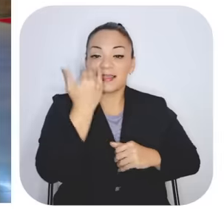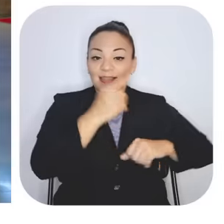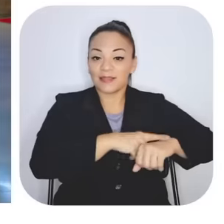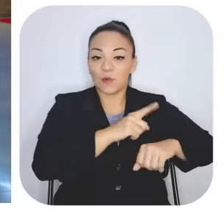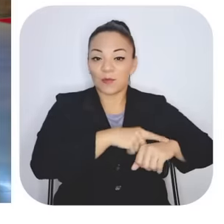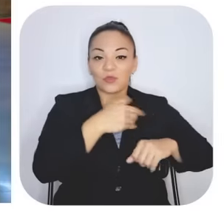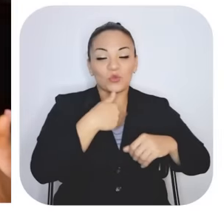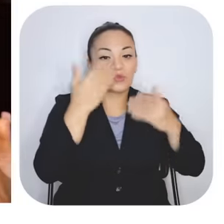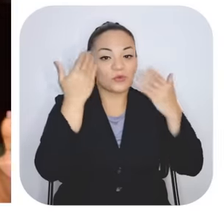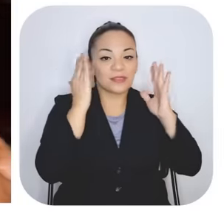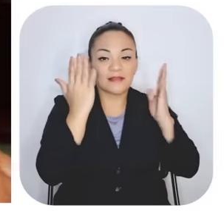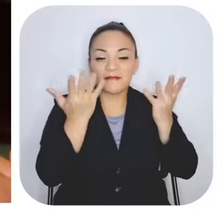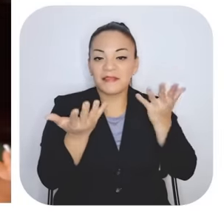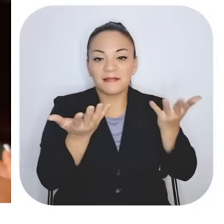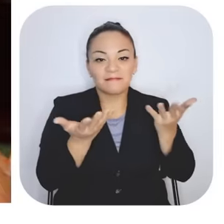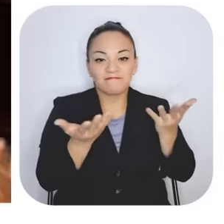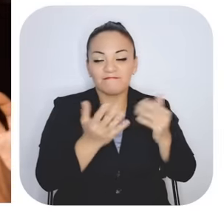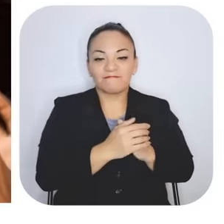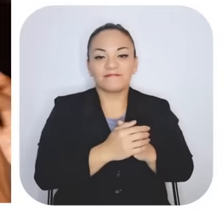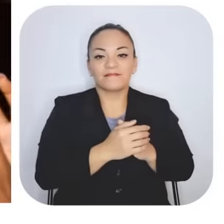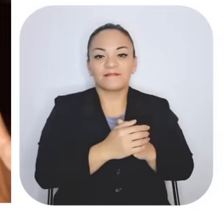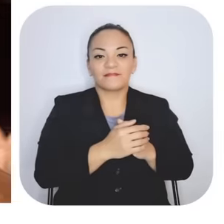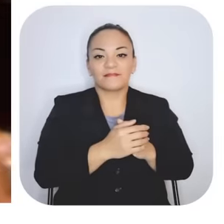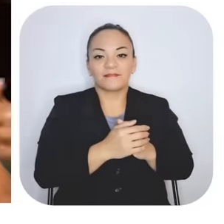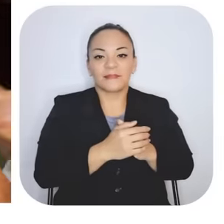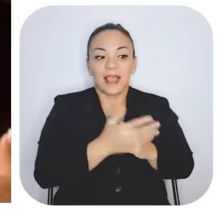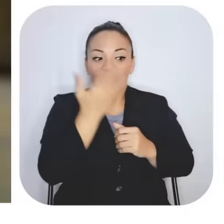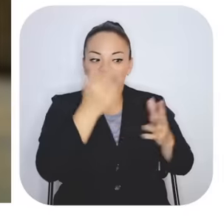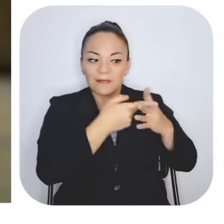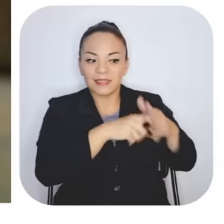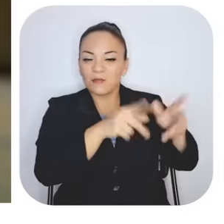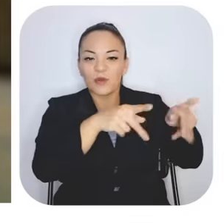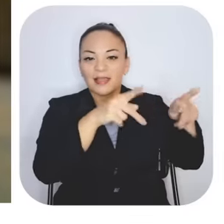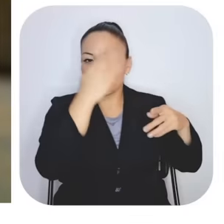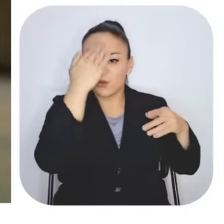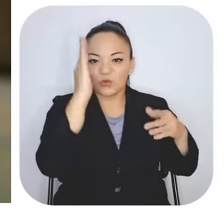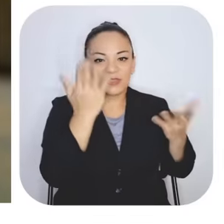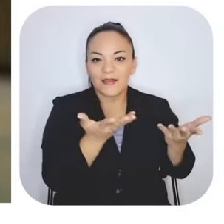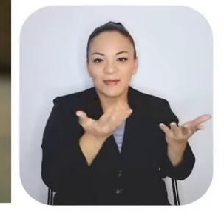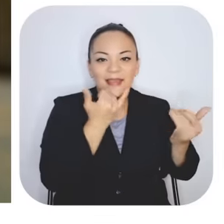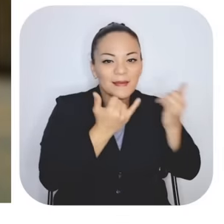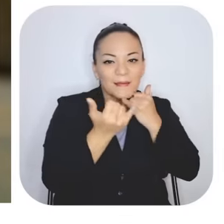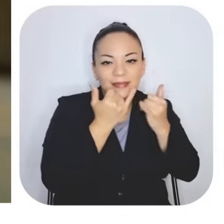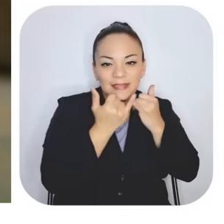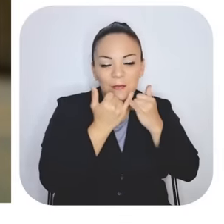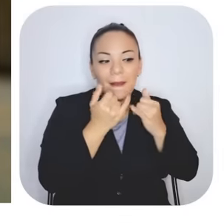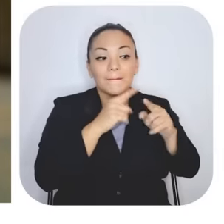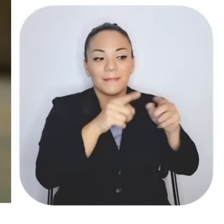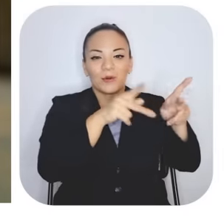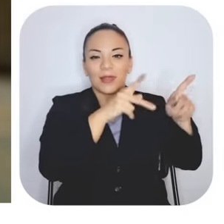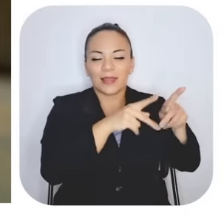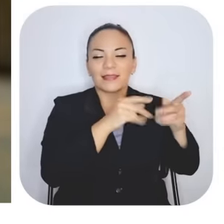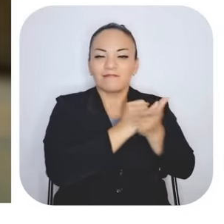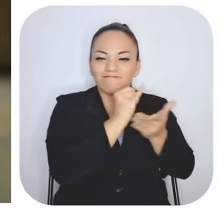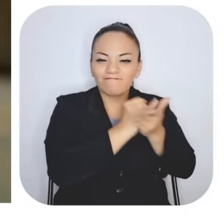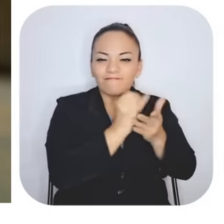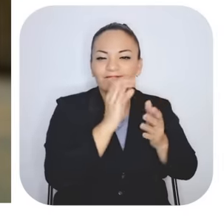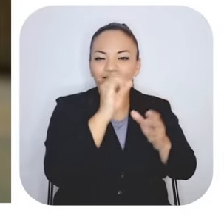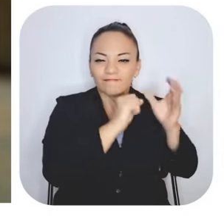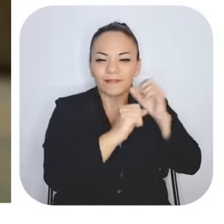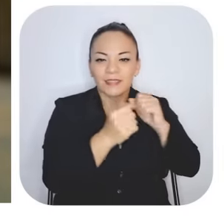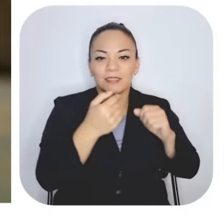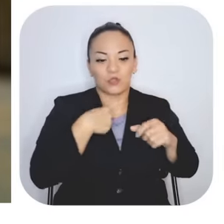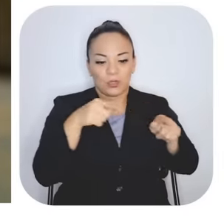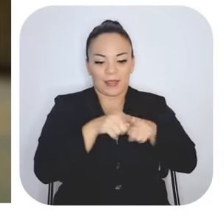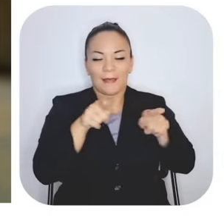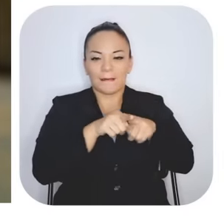momento no sabían qué era lo que me pasaba, entonces no podía buscarme qué era lo que me pasaba. Entonces ya cuando empezaron a buscar, entonces ya yo empecé a enfocarme,